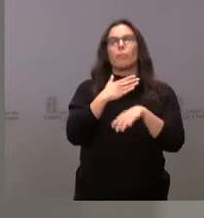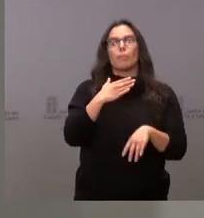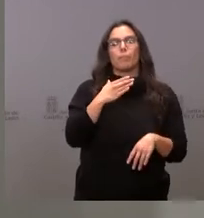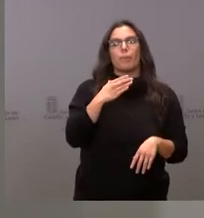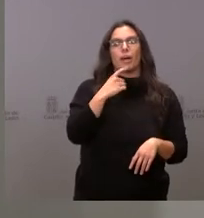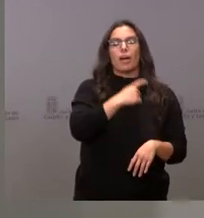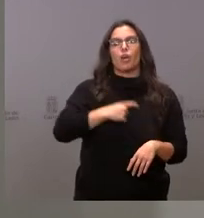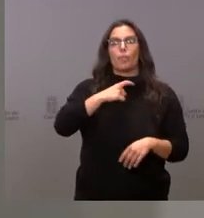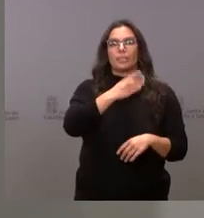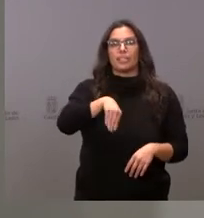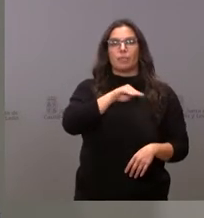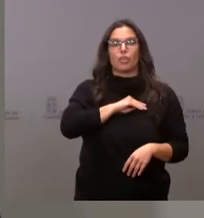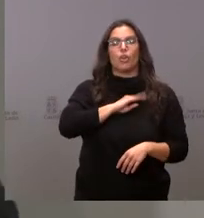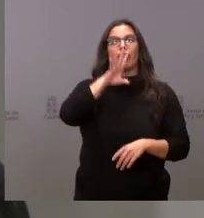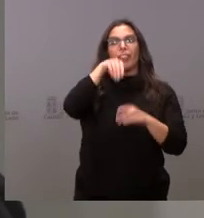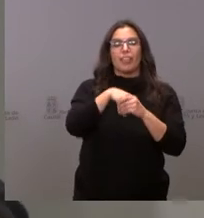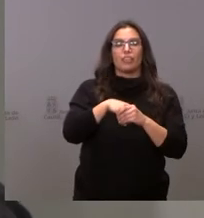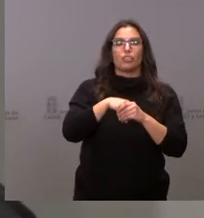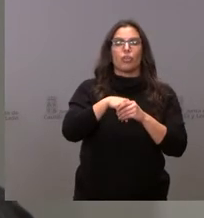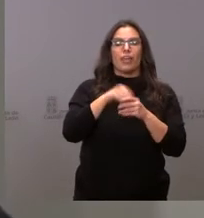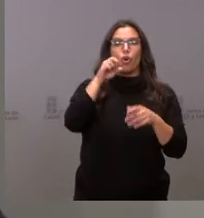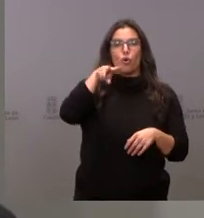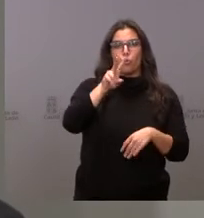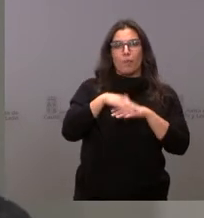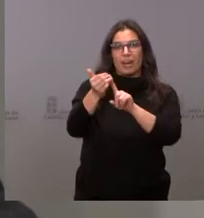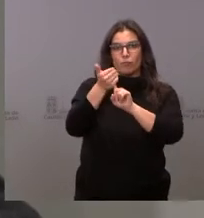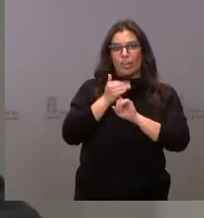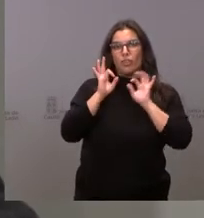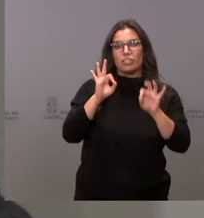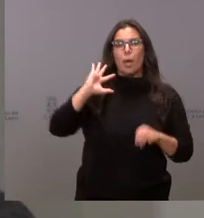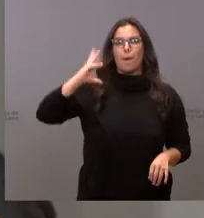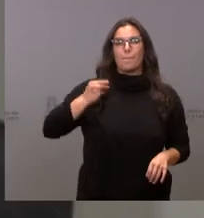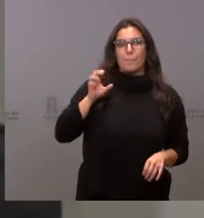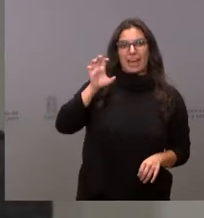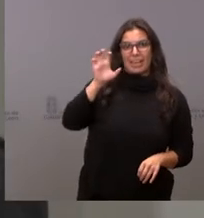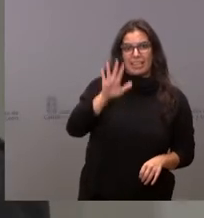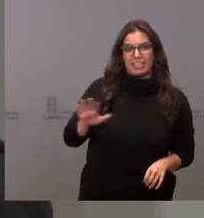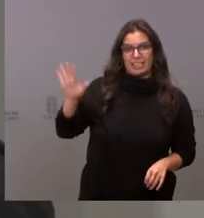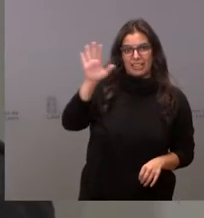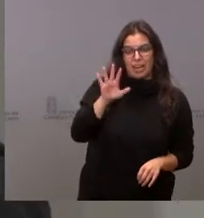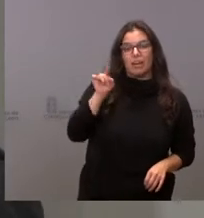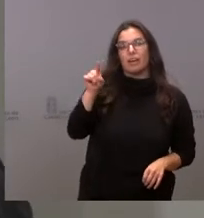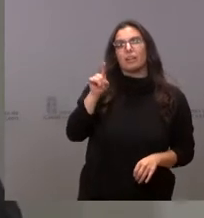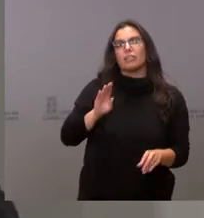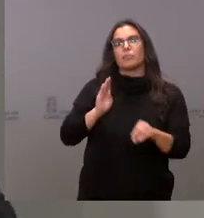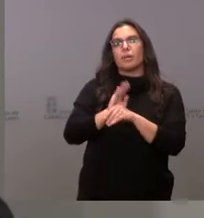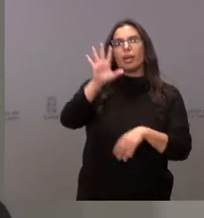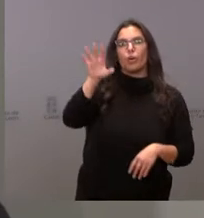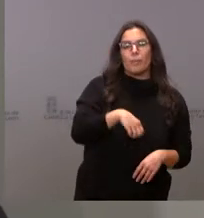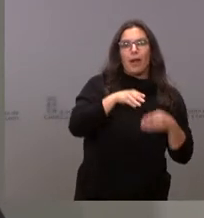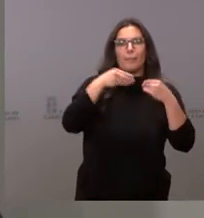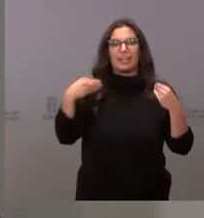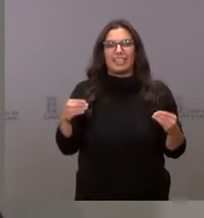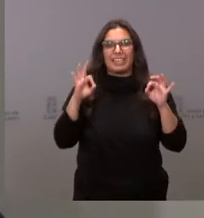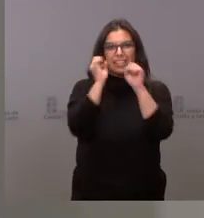Español de la Agencia de Naciones Unidas para los Refugiados en Palestina, destinado a la compra de material